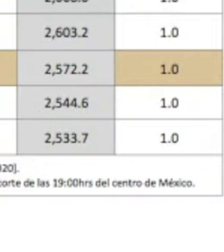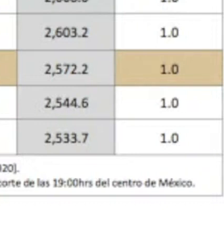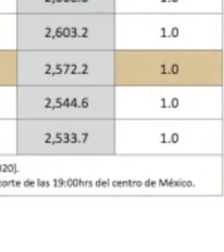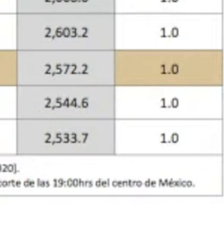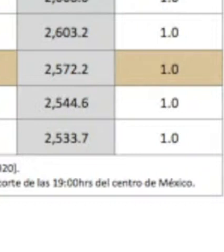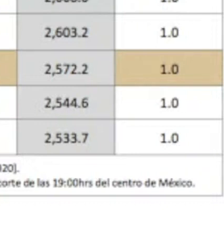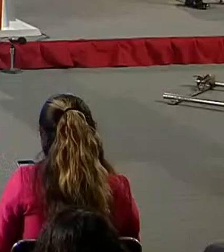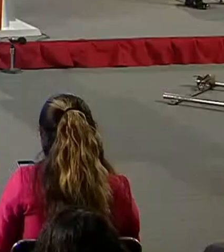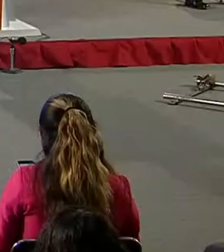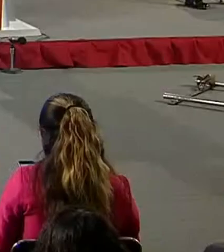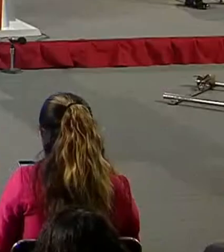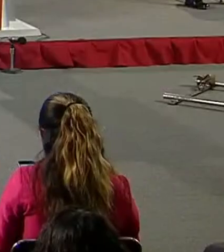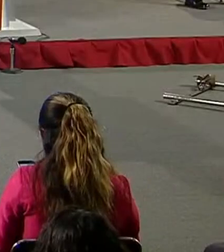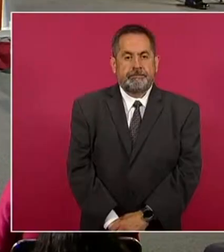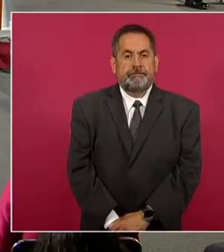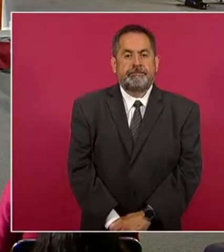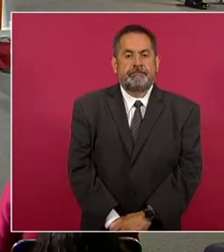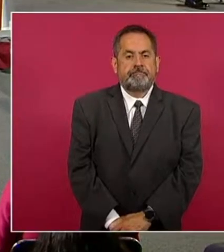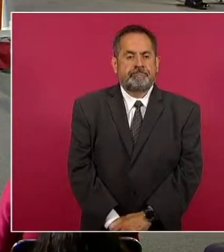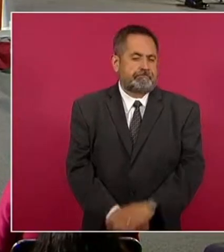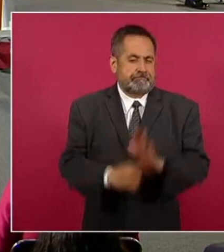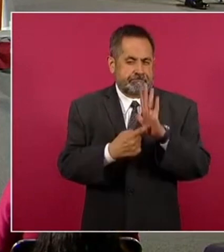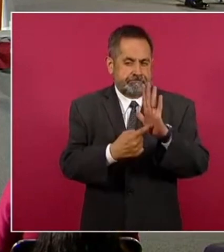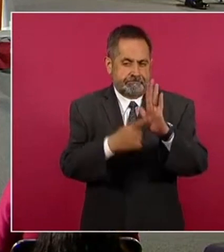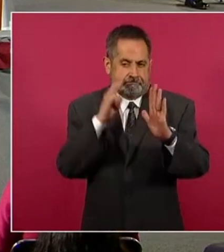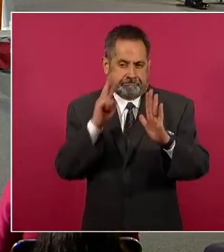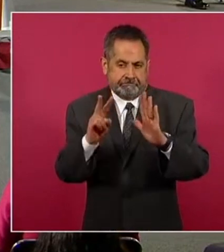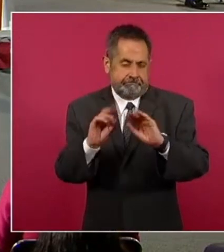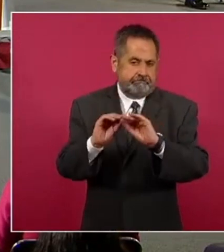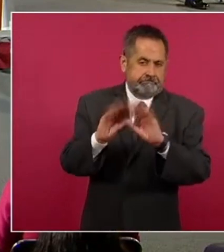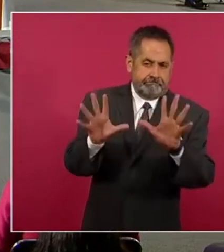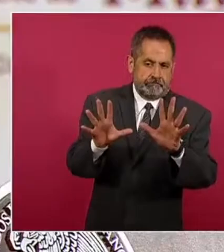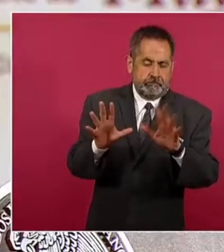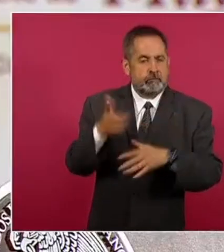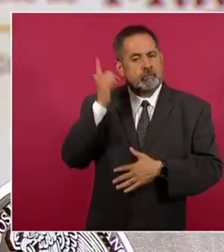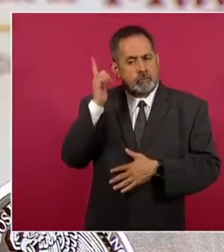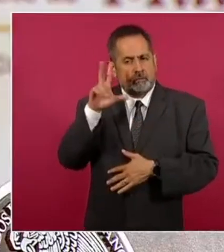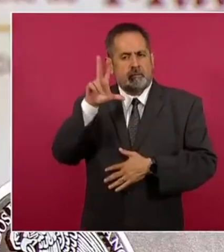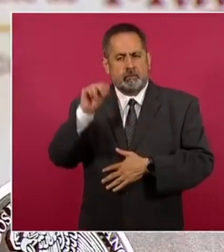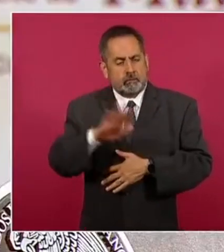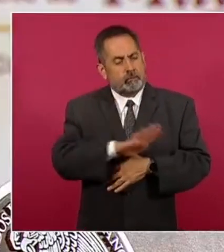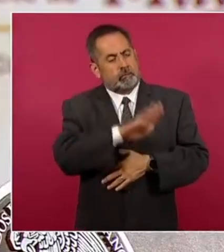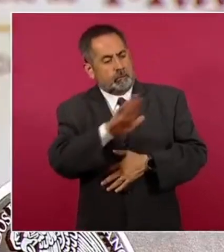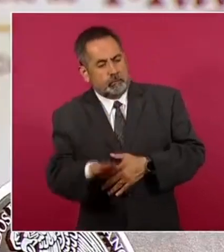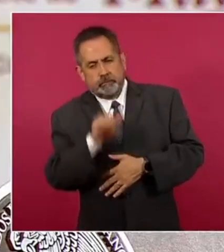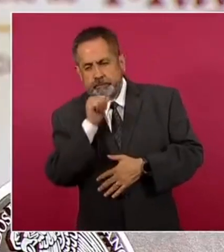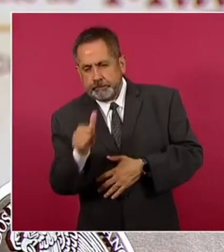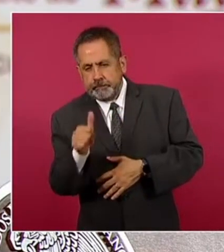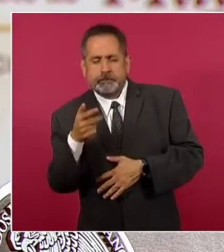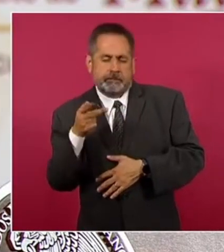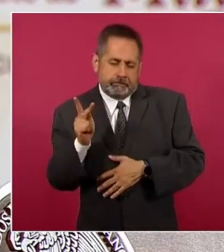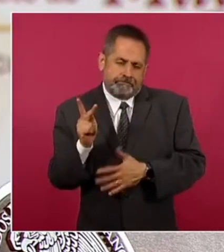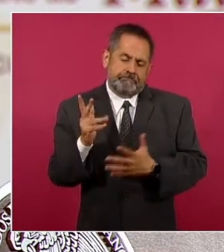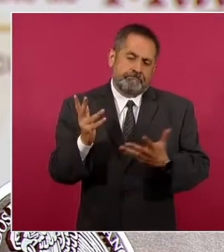dejamos claro. Como lo hemos repetido muchas veces, nunca es deseable tener ni una sola defunción, pero también consideramos que es